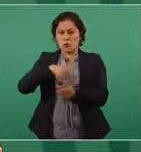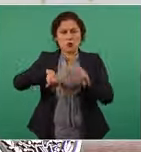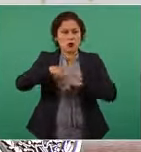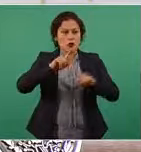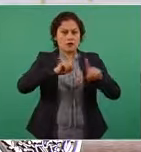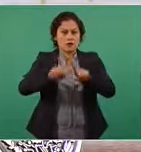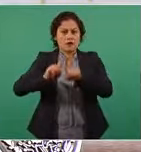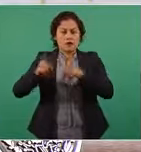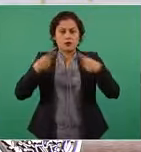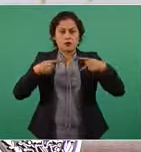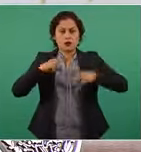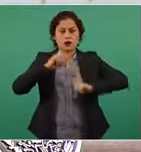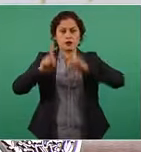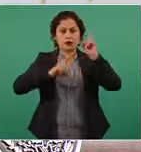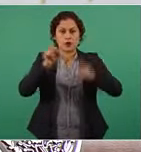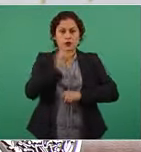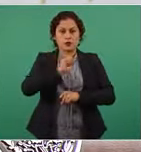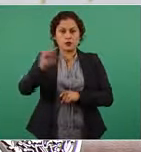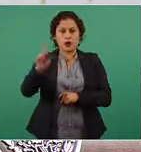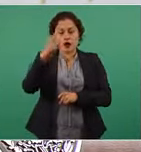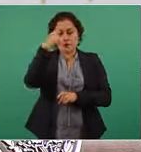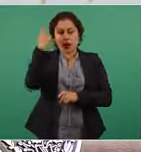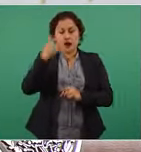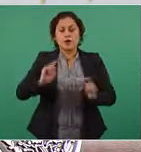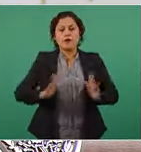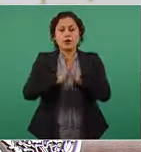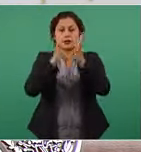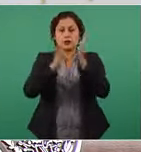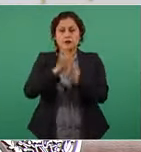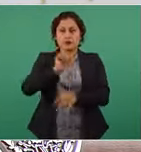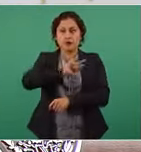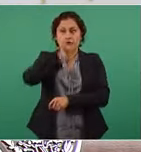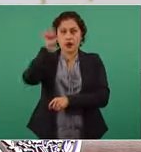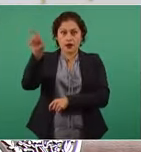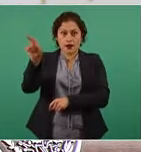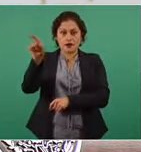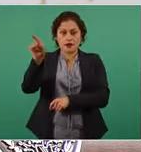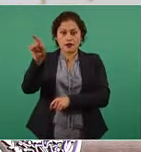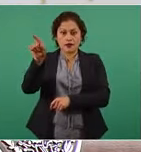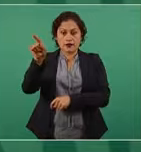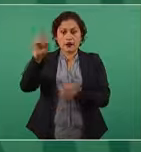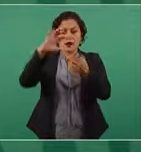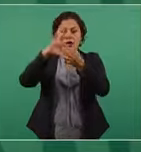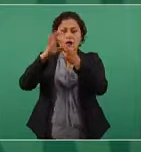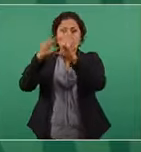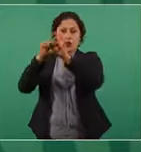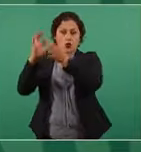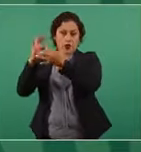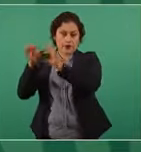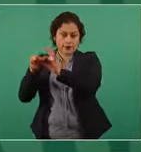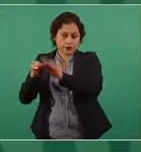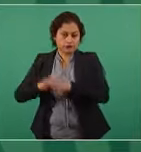que van a participar en los Olímpicos.